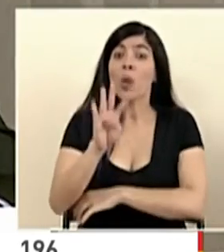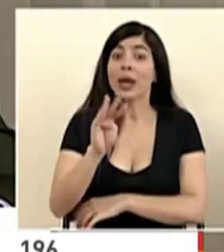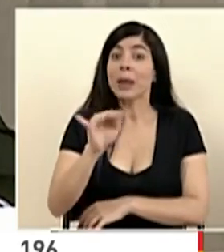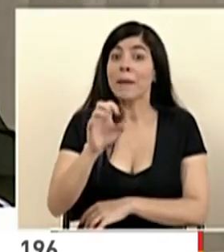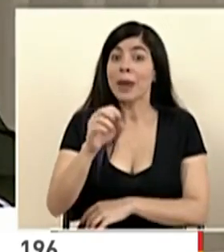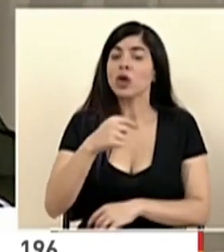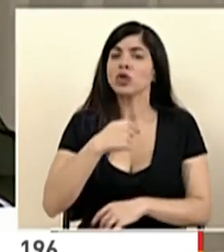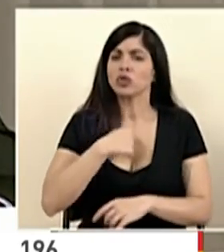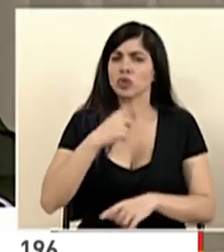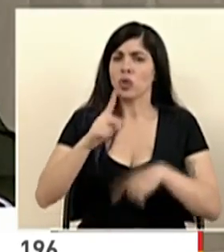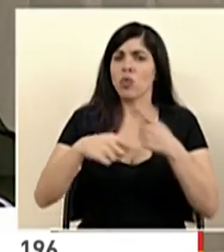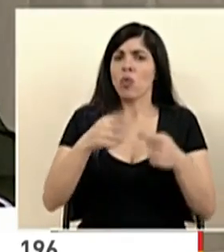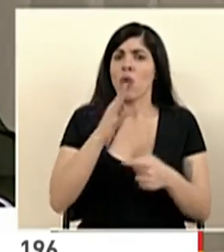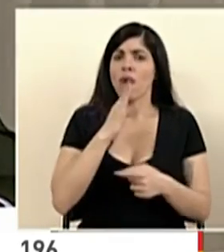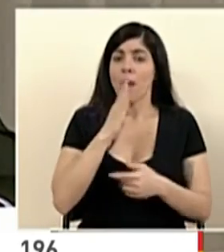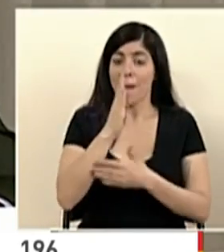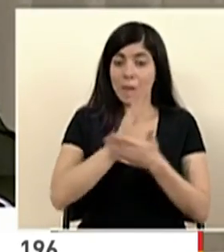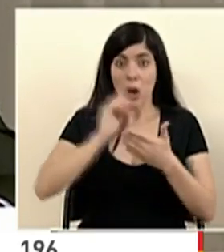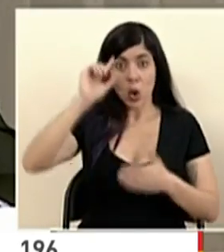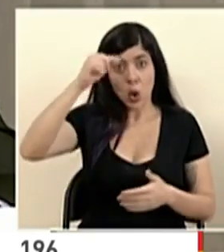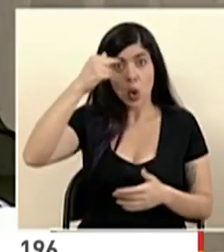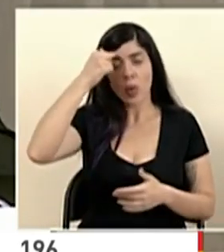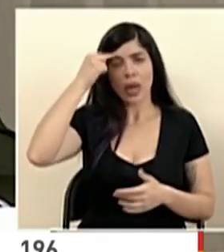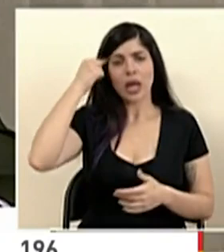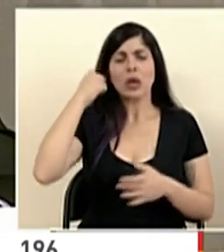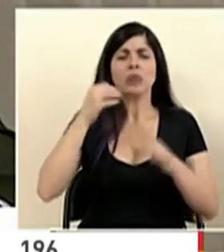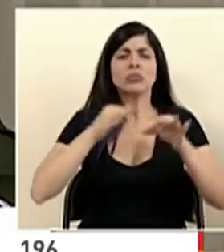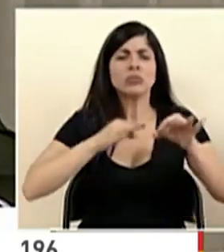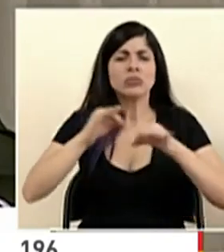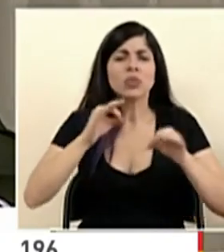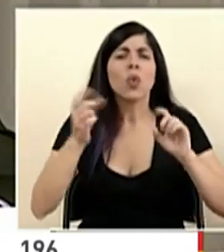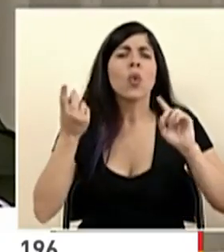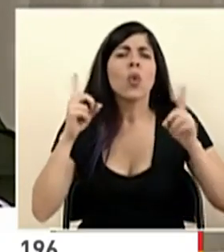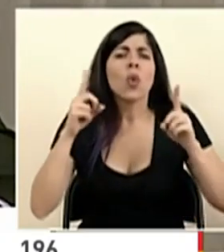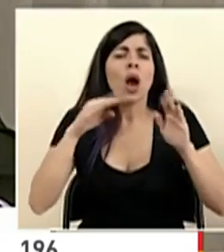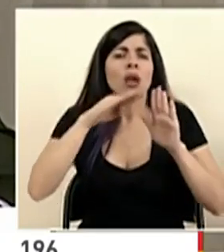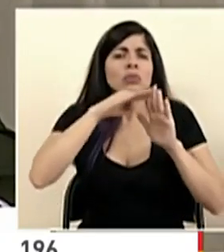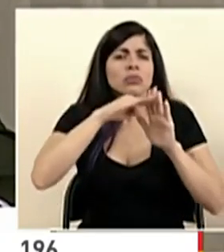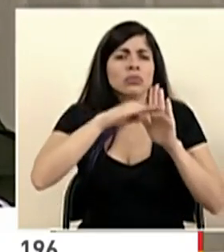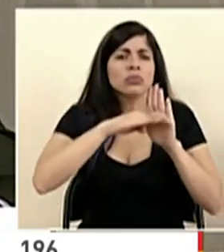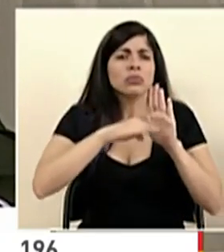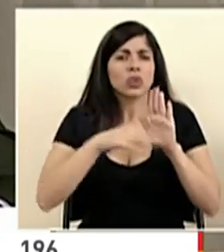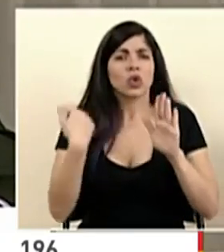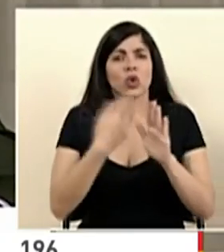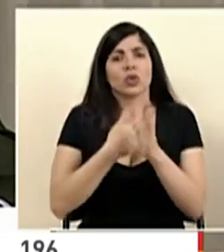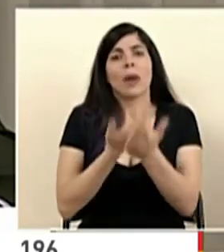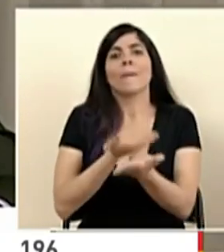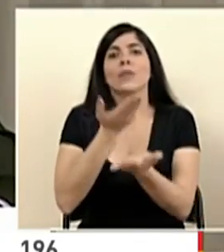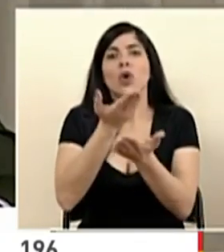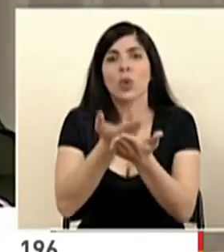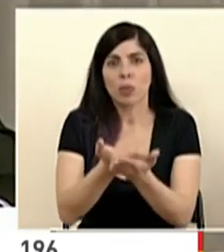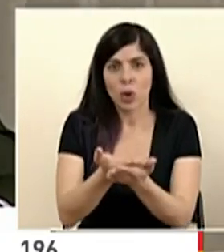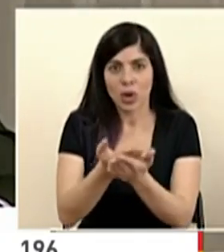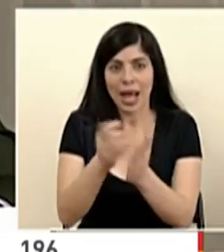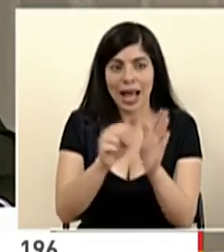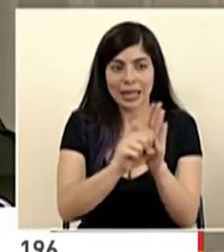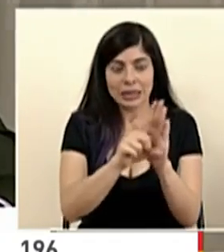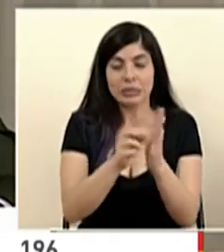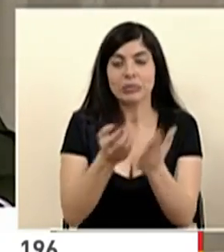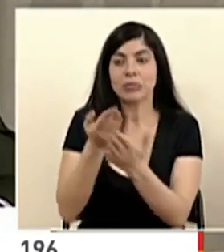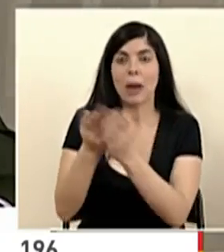diré a la Nación, desde el Gobierno de la República, cuáles medidas proponemos al país y al Congreso